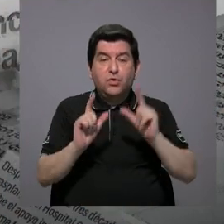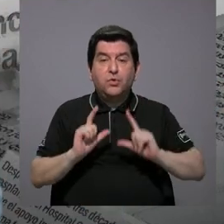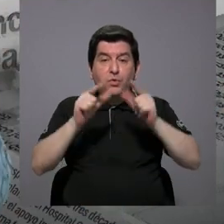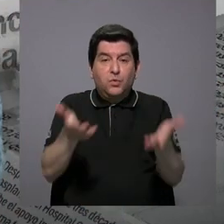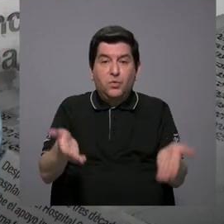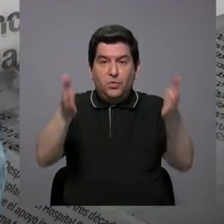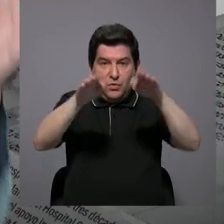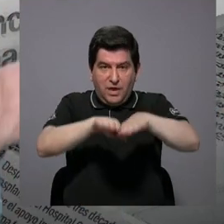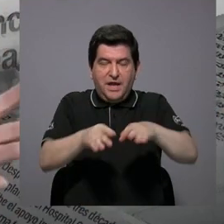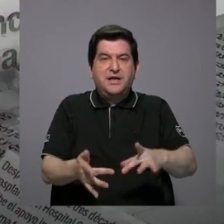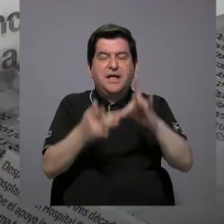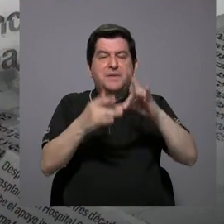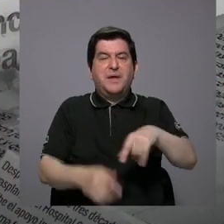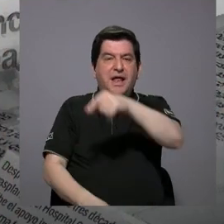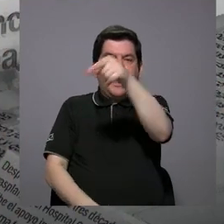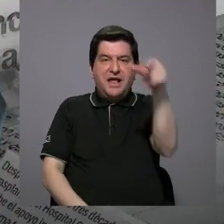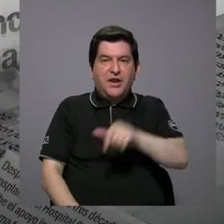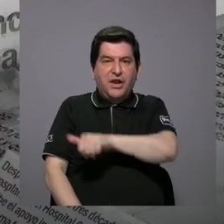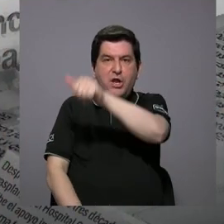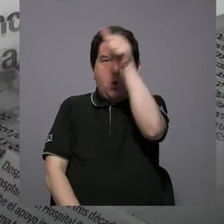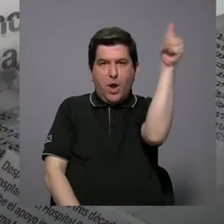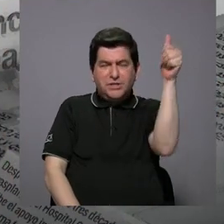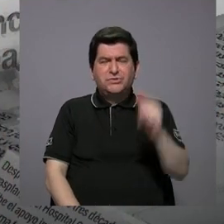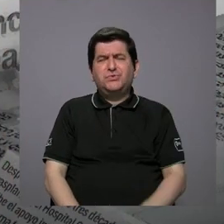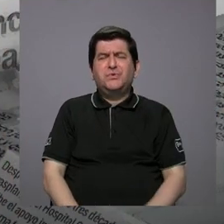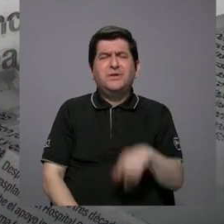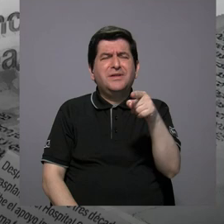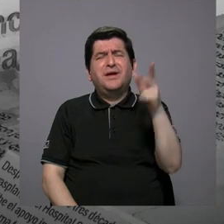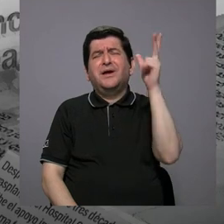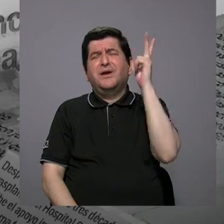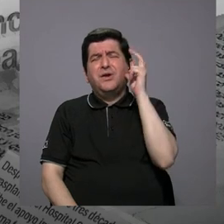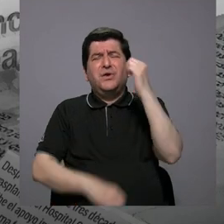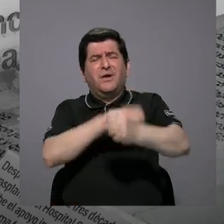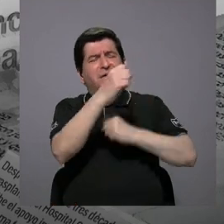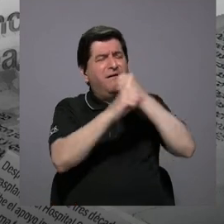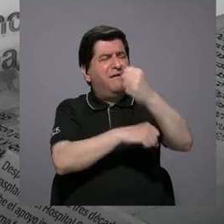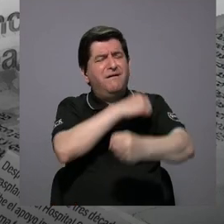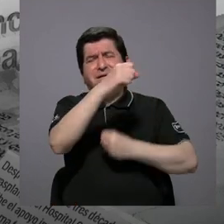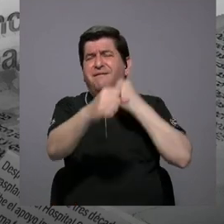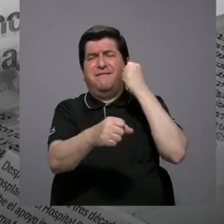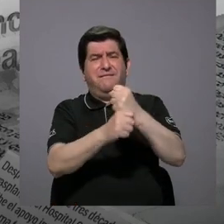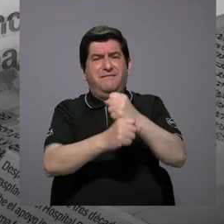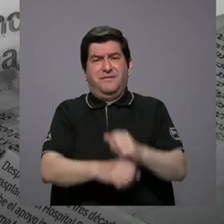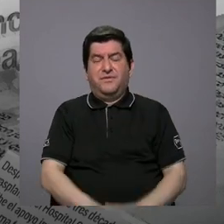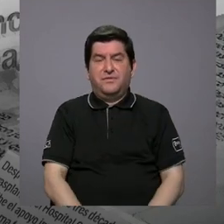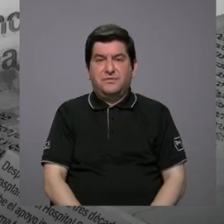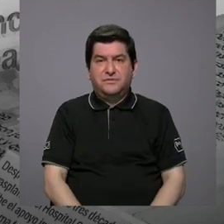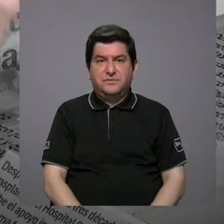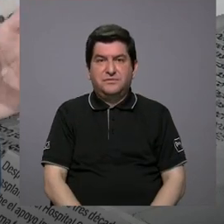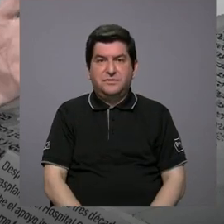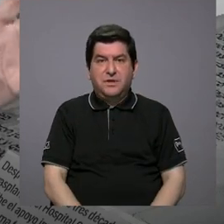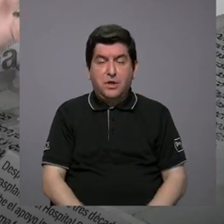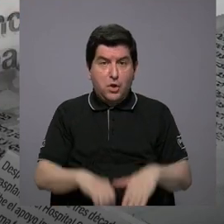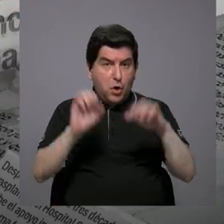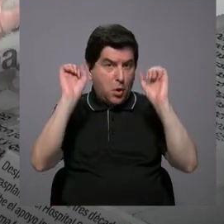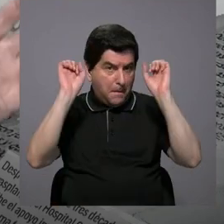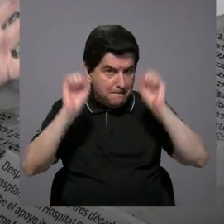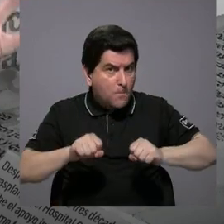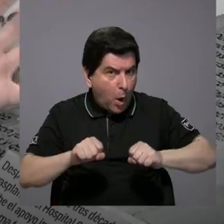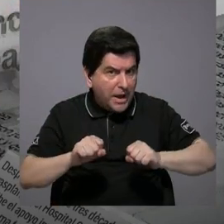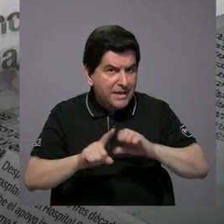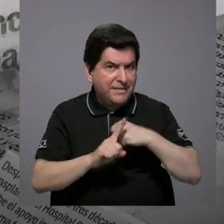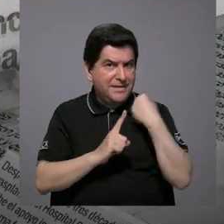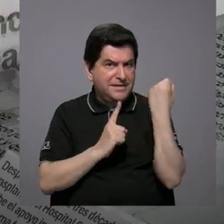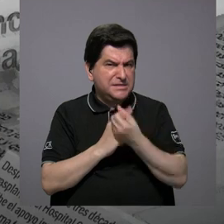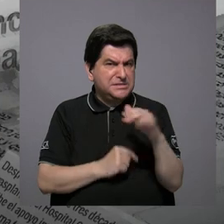todo Río Azul, que fue el que sonó durante años. ¿Nos podemos ver en las puertas de